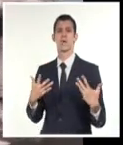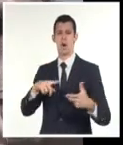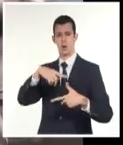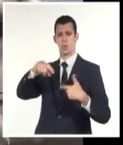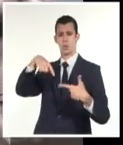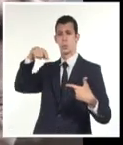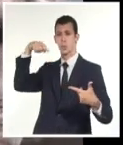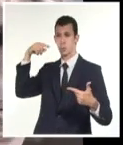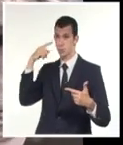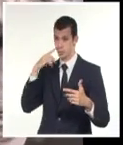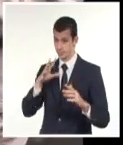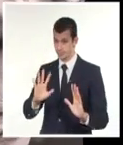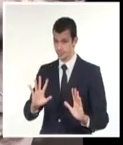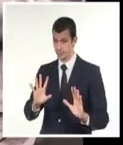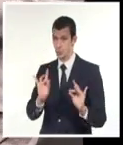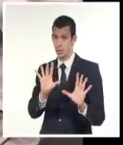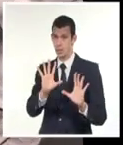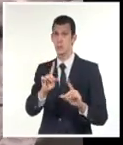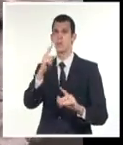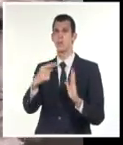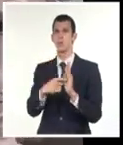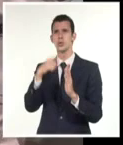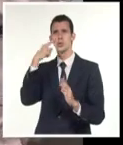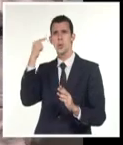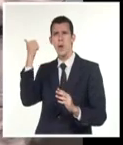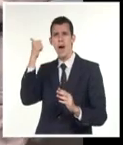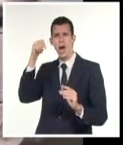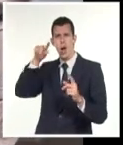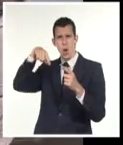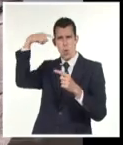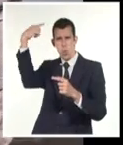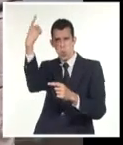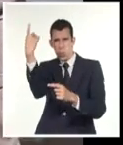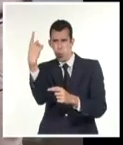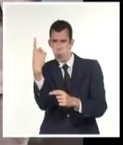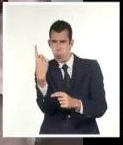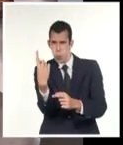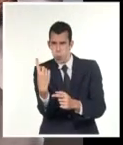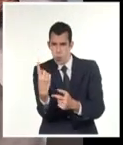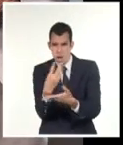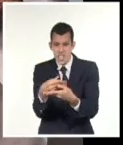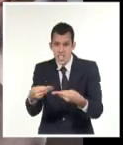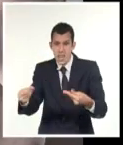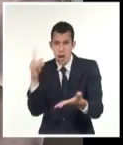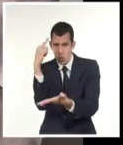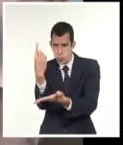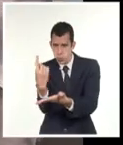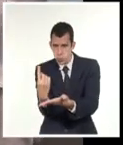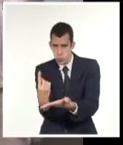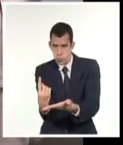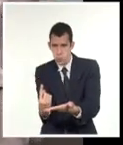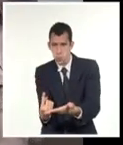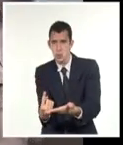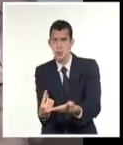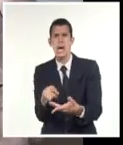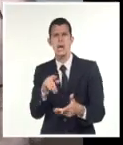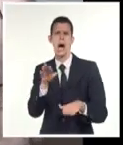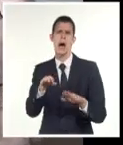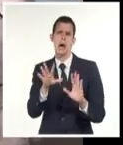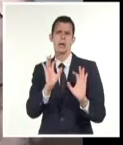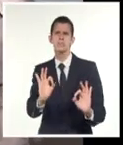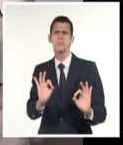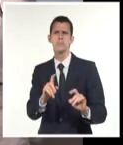en que el tornado iba hacia tierra, o sea, iba creciendo hacia la tierra. Y bueno, eso pasa a veces